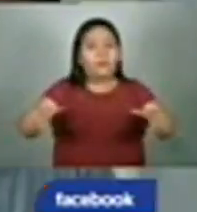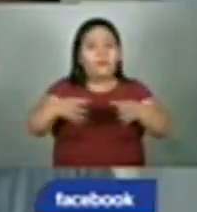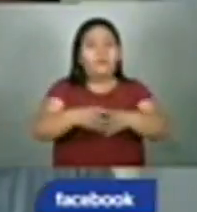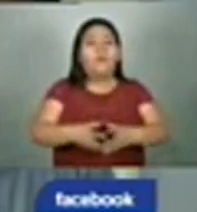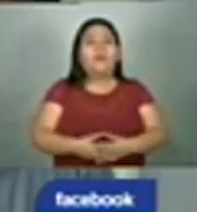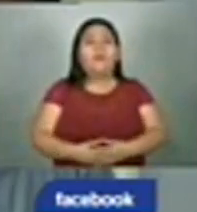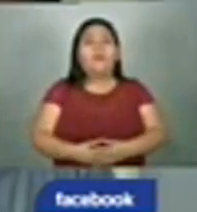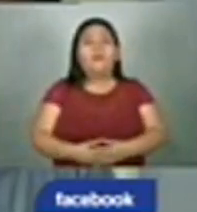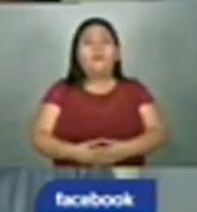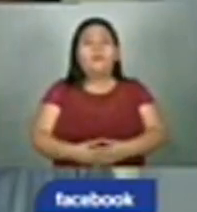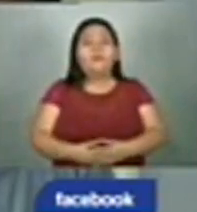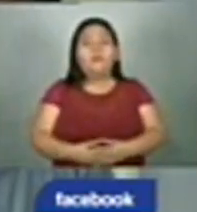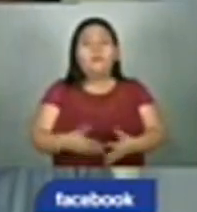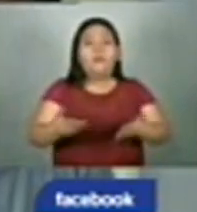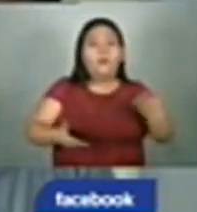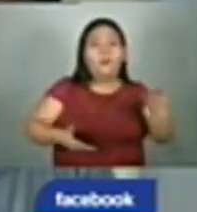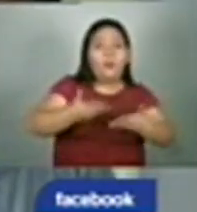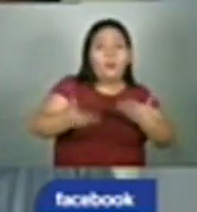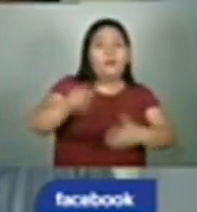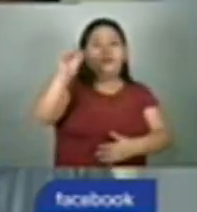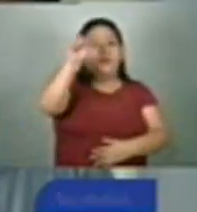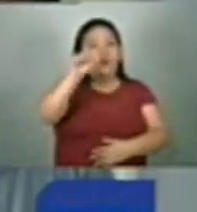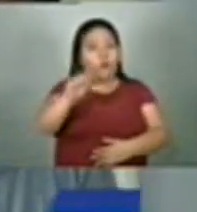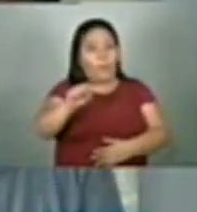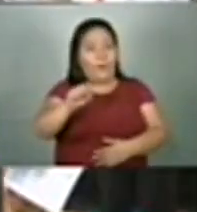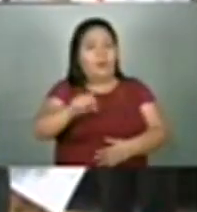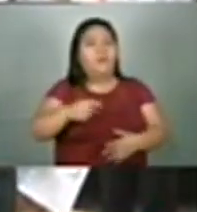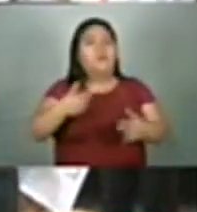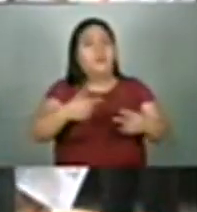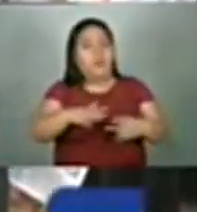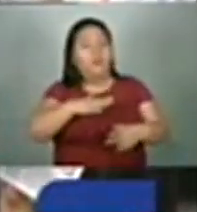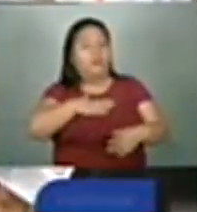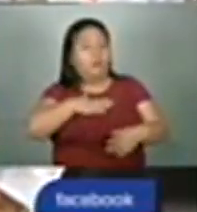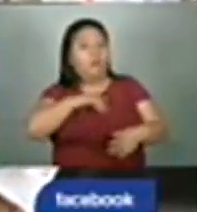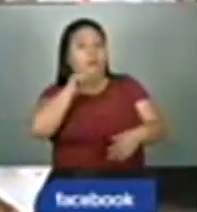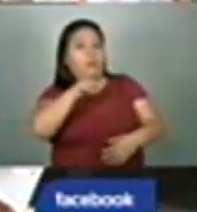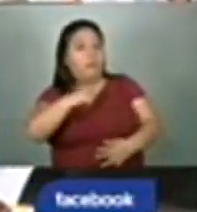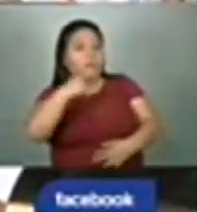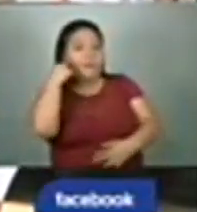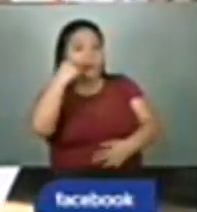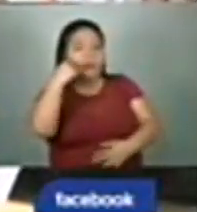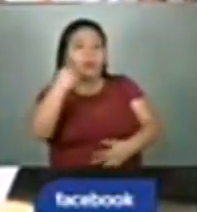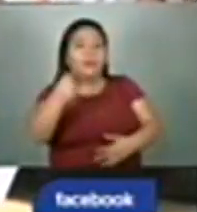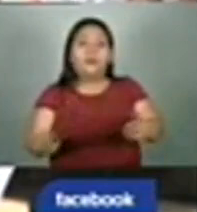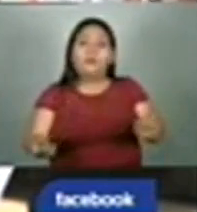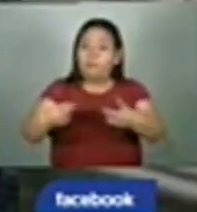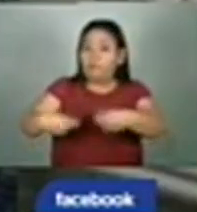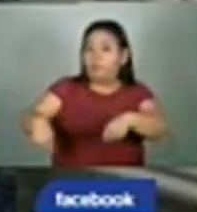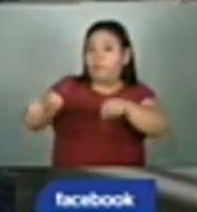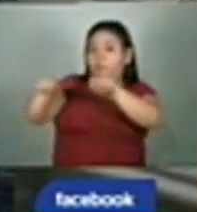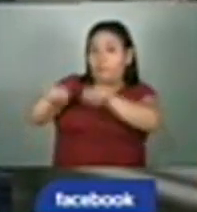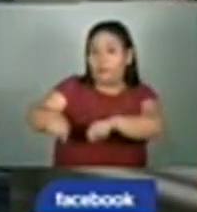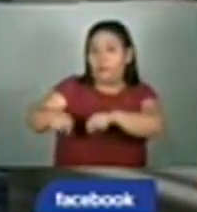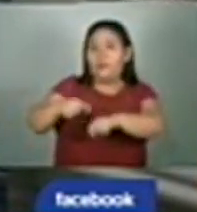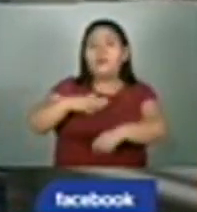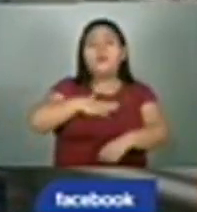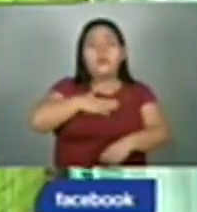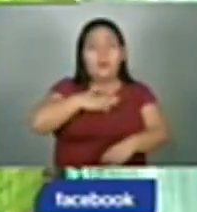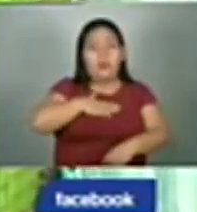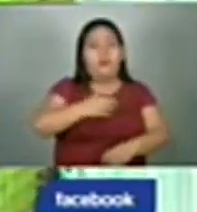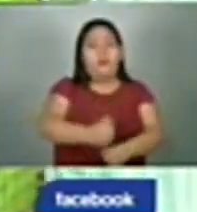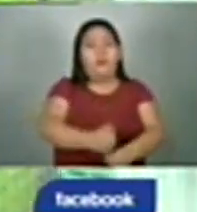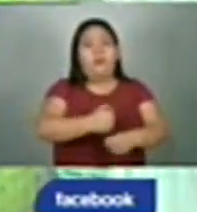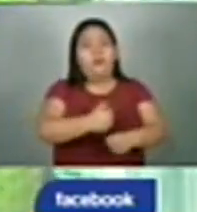valor. La cadena de supermercados Super Selectos juega un papel fundamental en esta alianza, pues los productores tienen